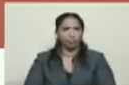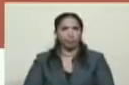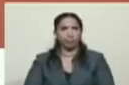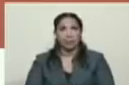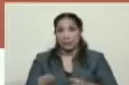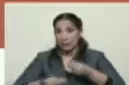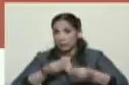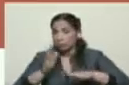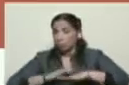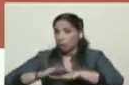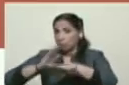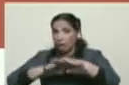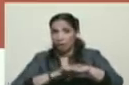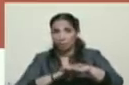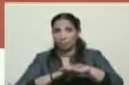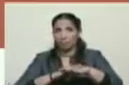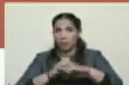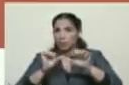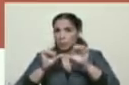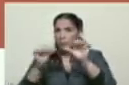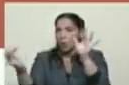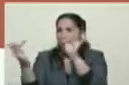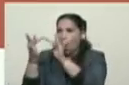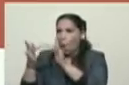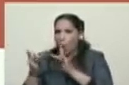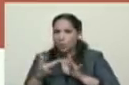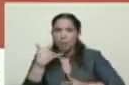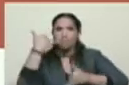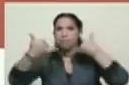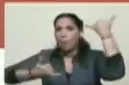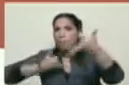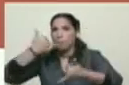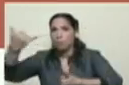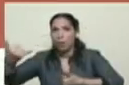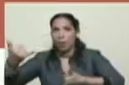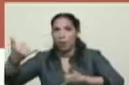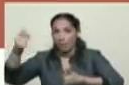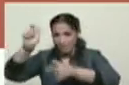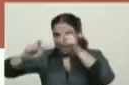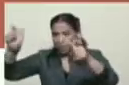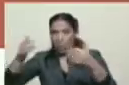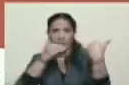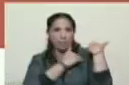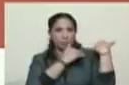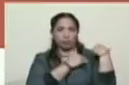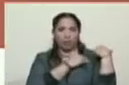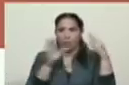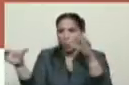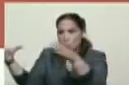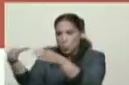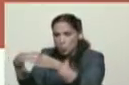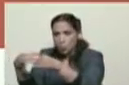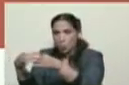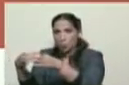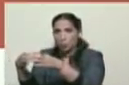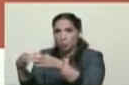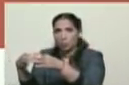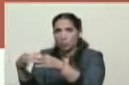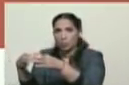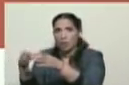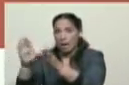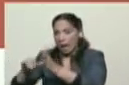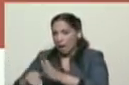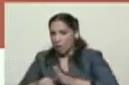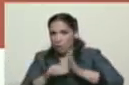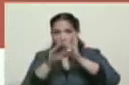ocurrieran, y se mantuvo en contacto directo con el cabecilla de este pequeño grupo de ladrones que